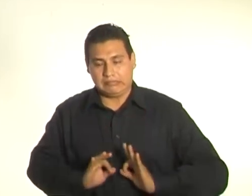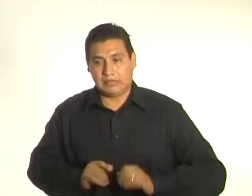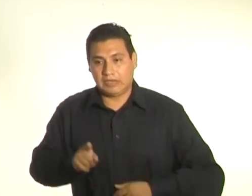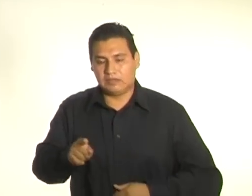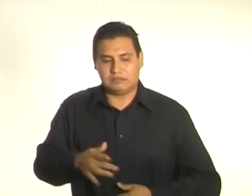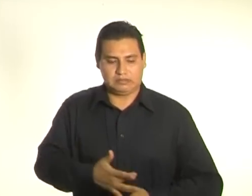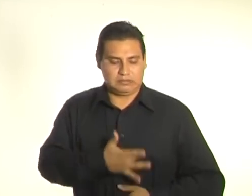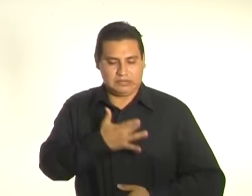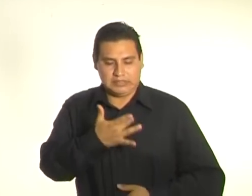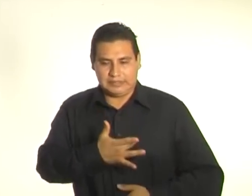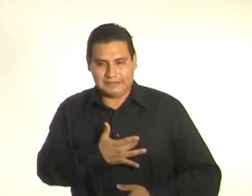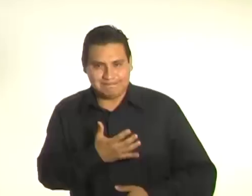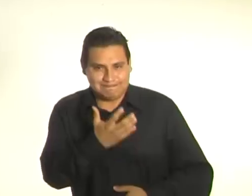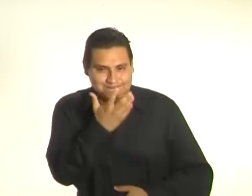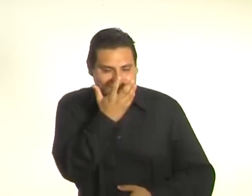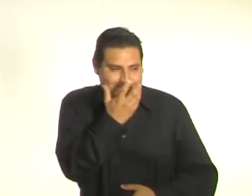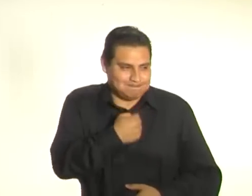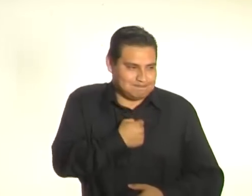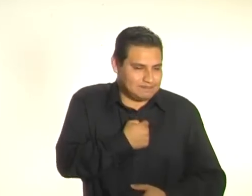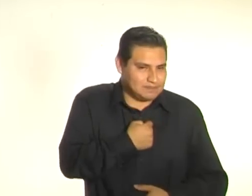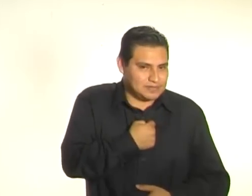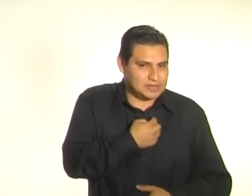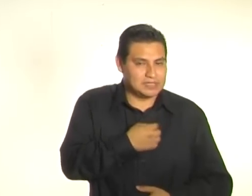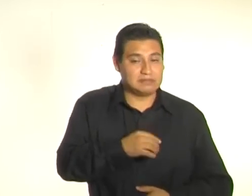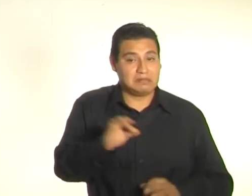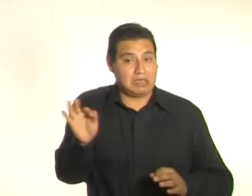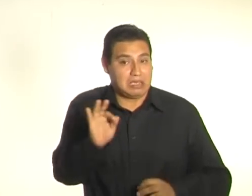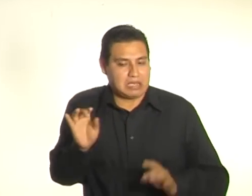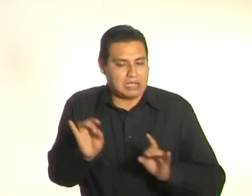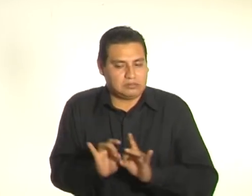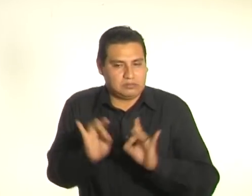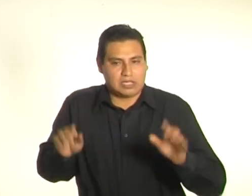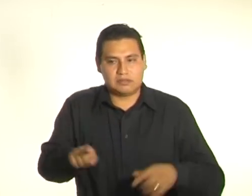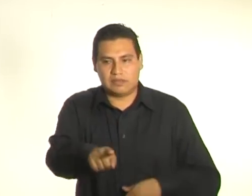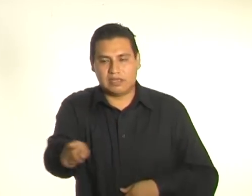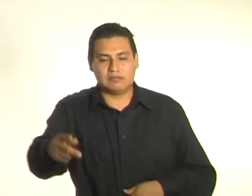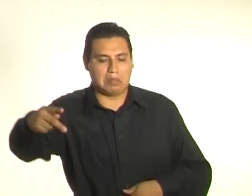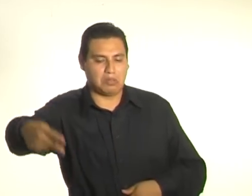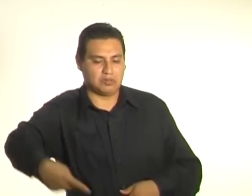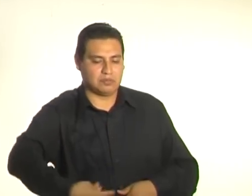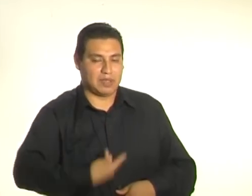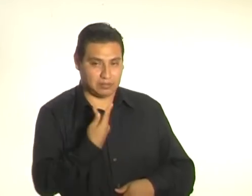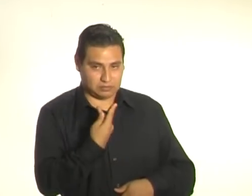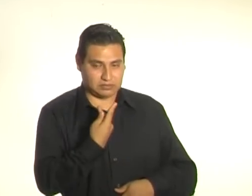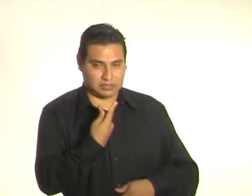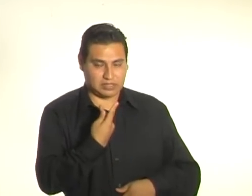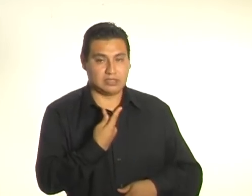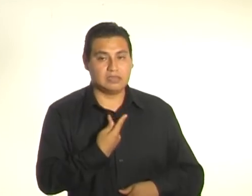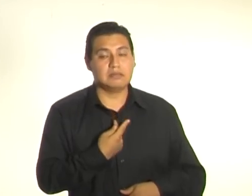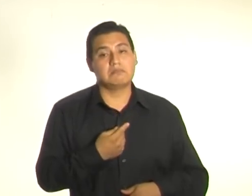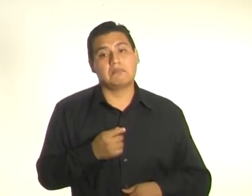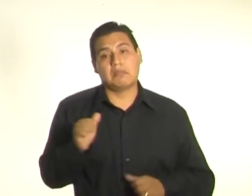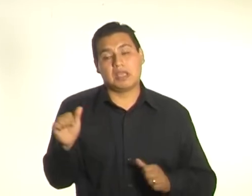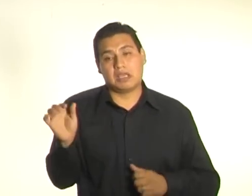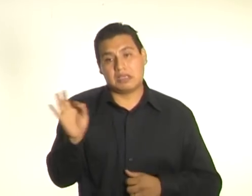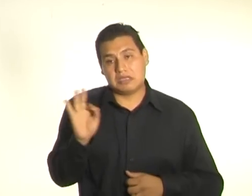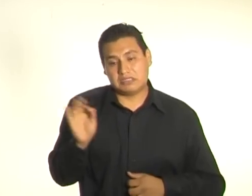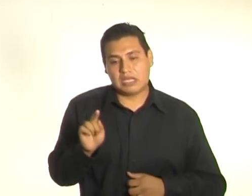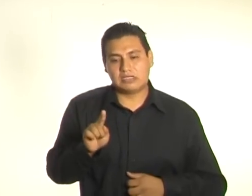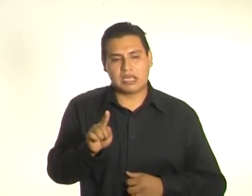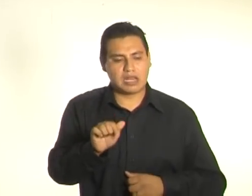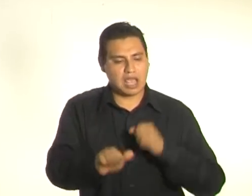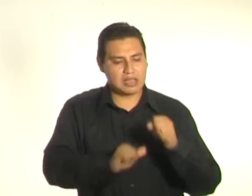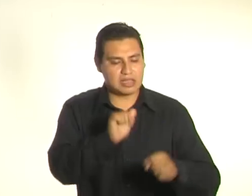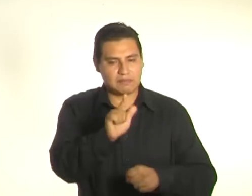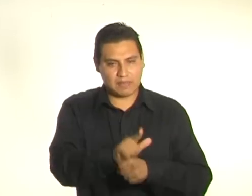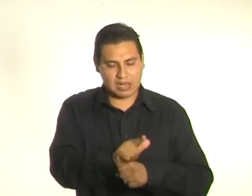Si alguno de sus compañeros, por ejemplo, les pregunta algo sobre los delfines que no investigaron, simple y sencillamente decirle,